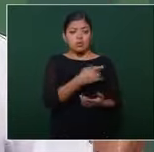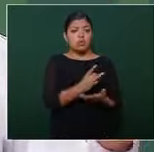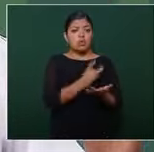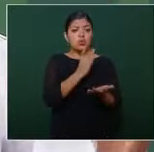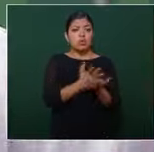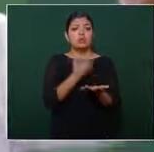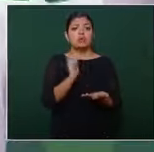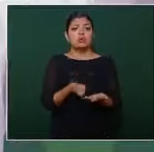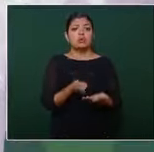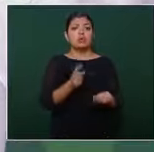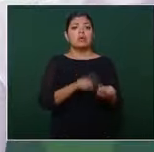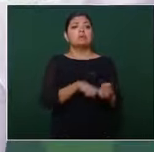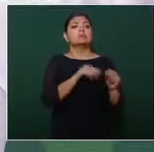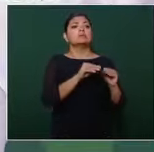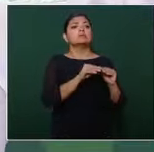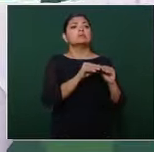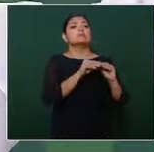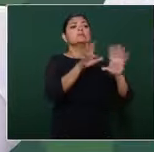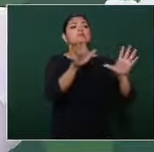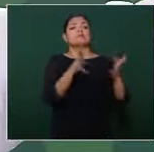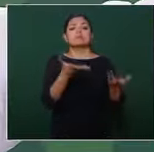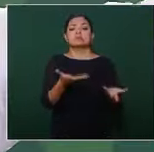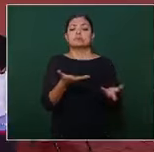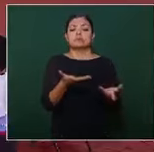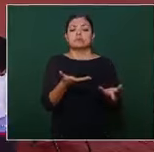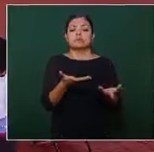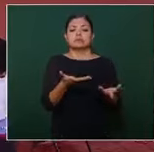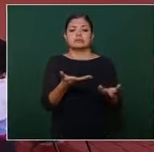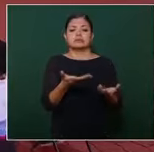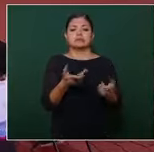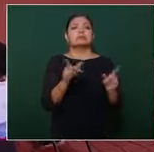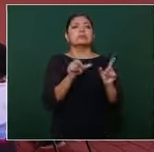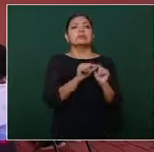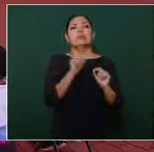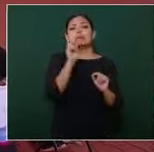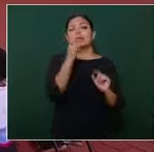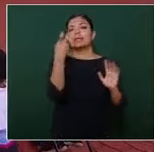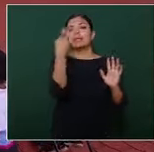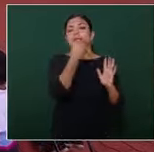fue dar a conocer unas prácticas injerencistas